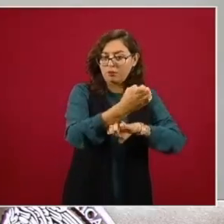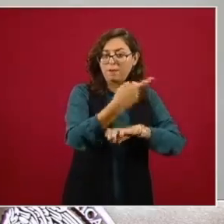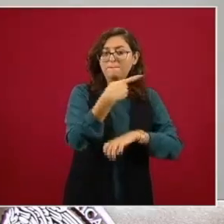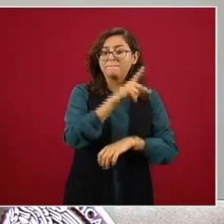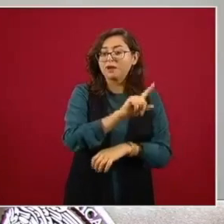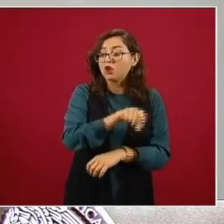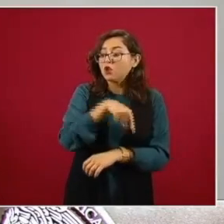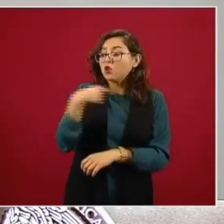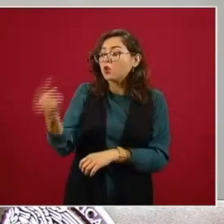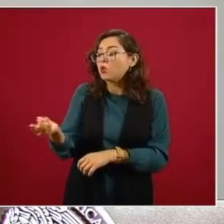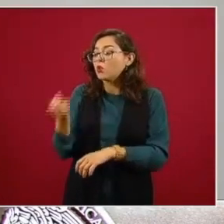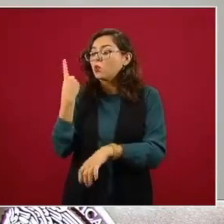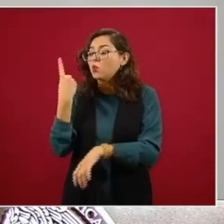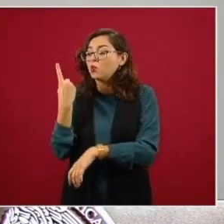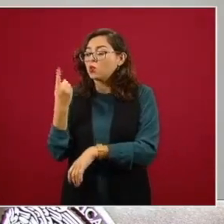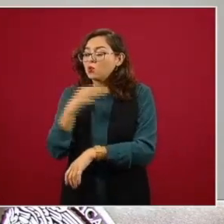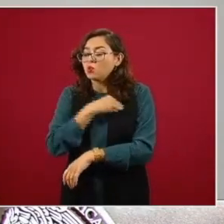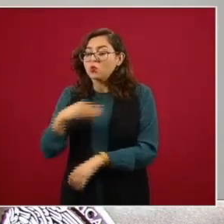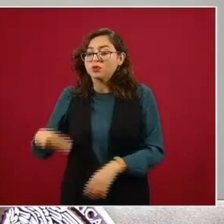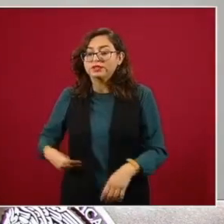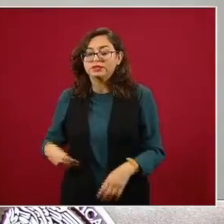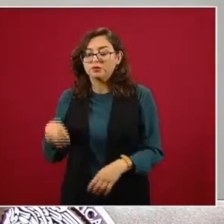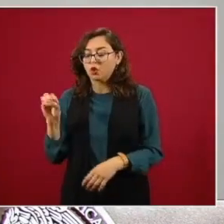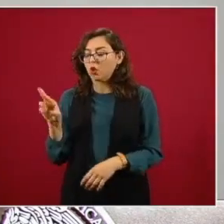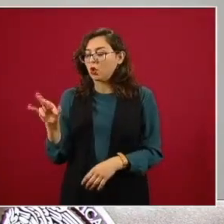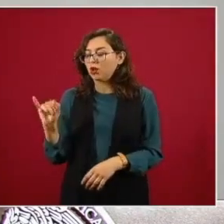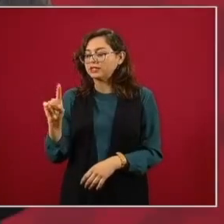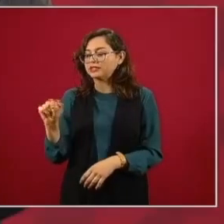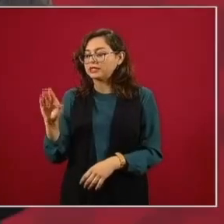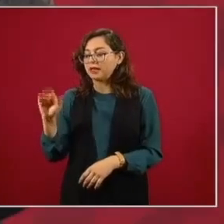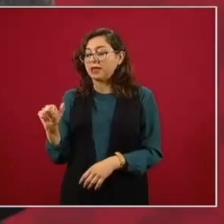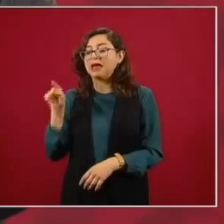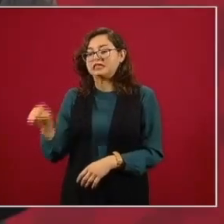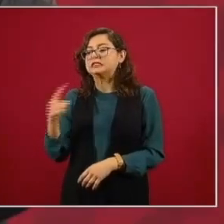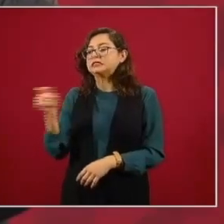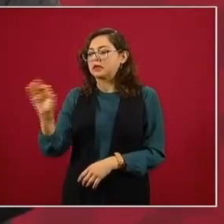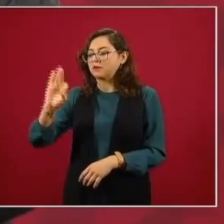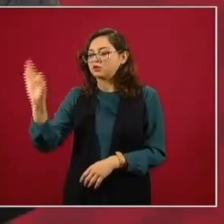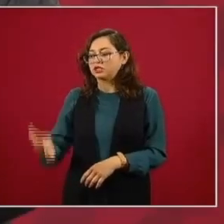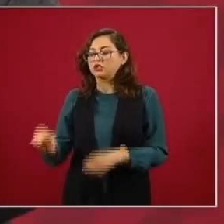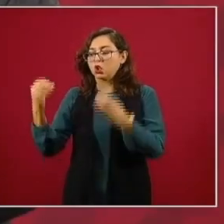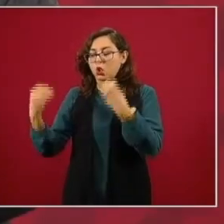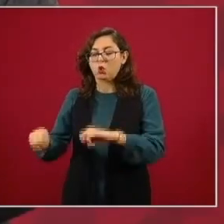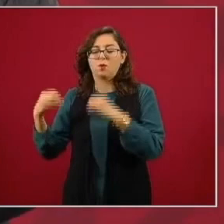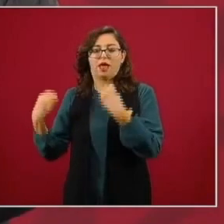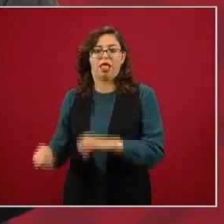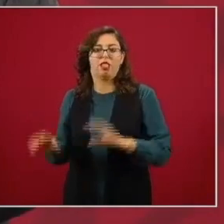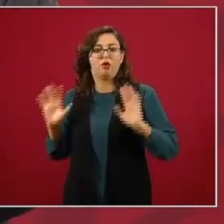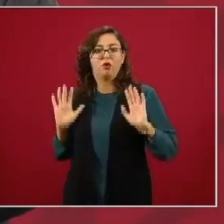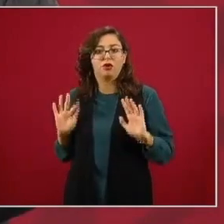tengamos ocupación del 100% que es lo que estamos viendo